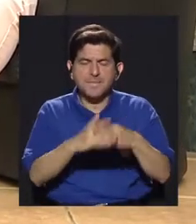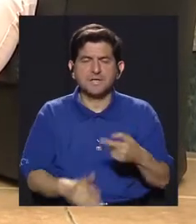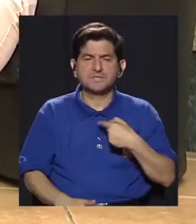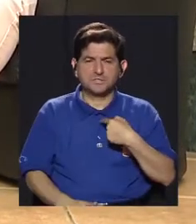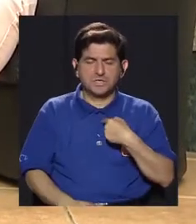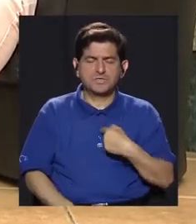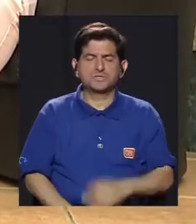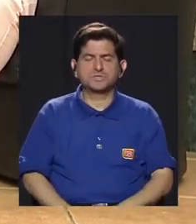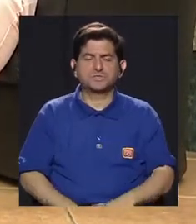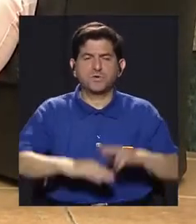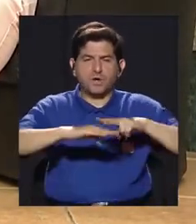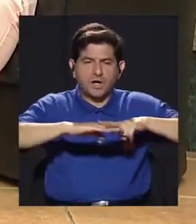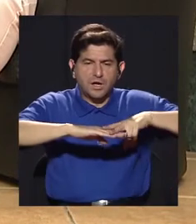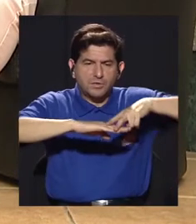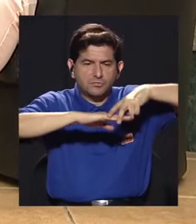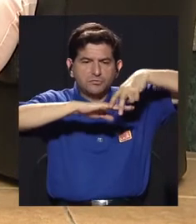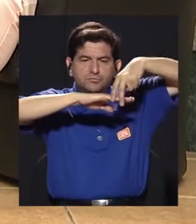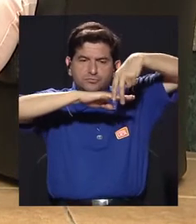de la cama,